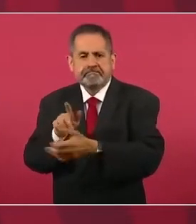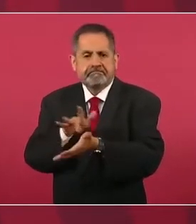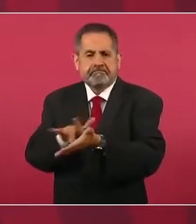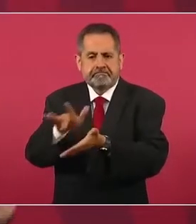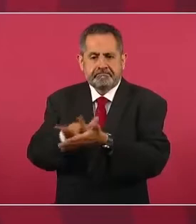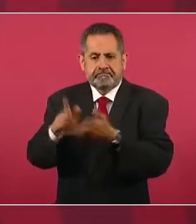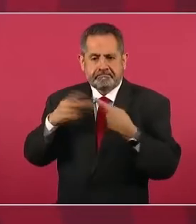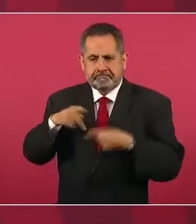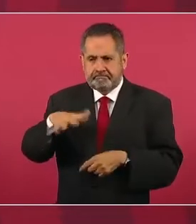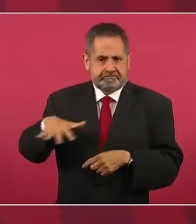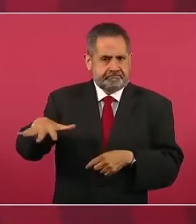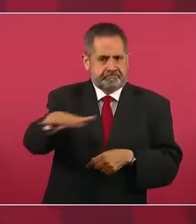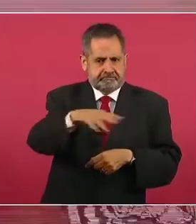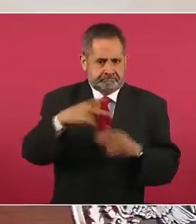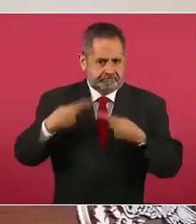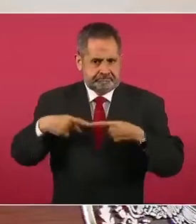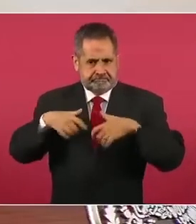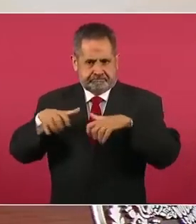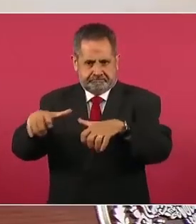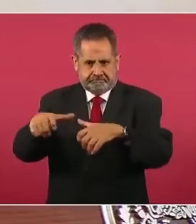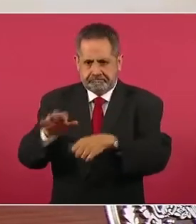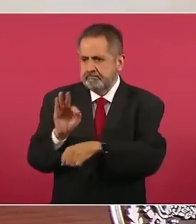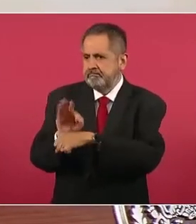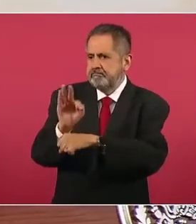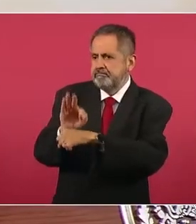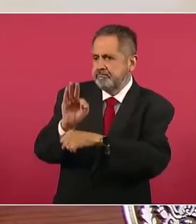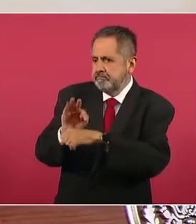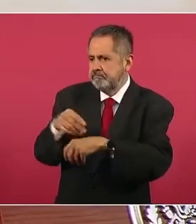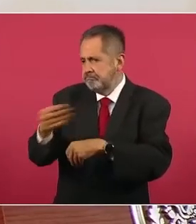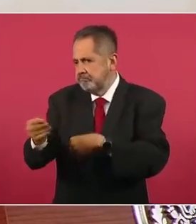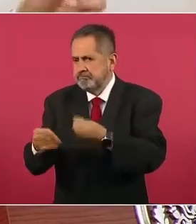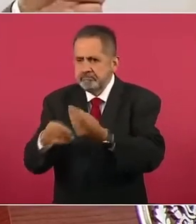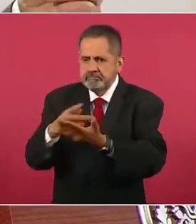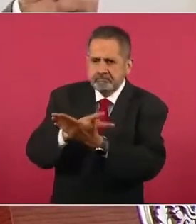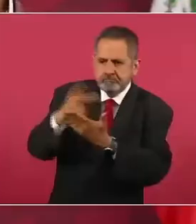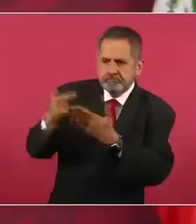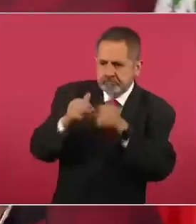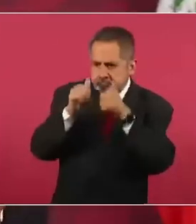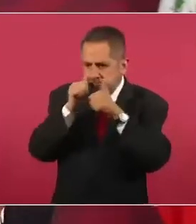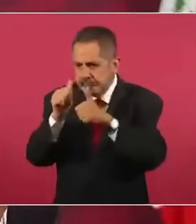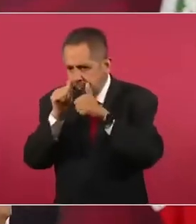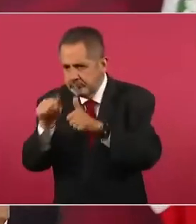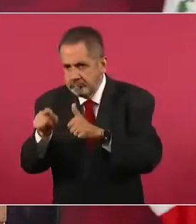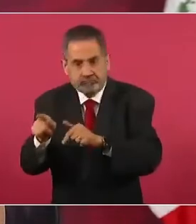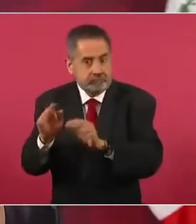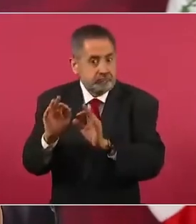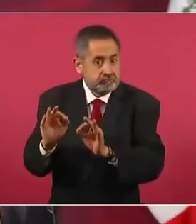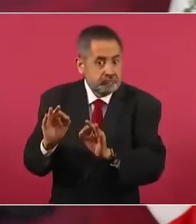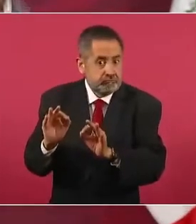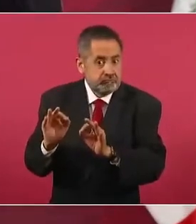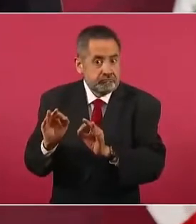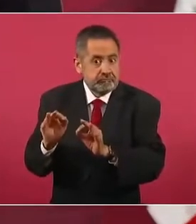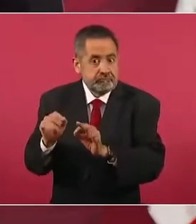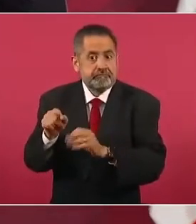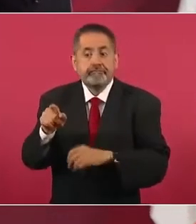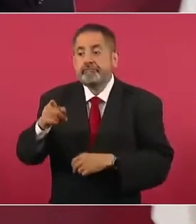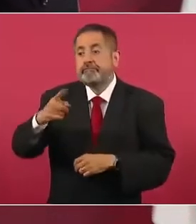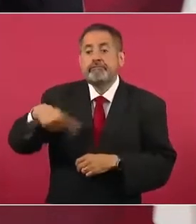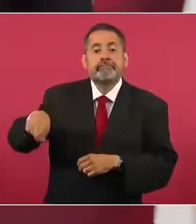pueblo, se